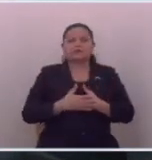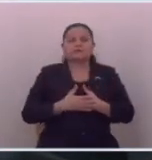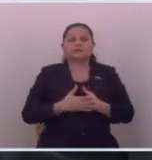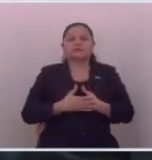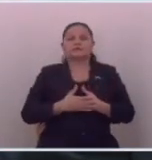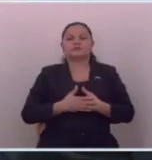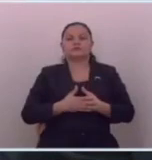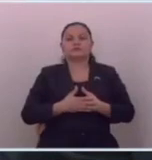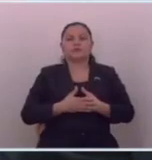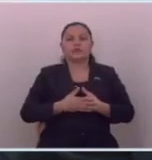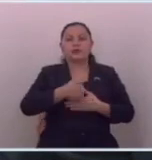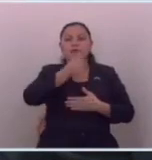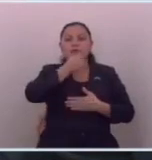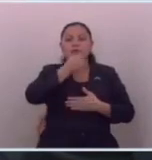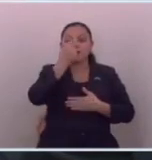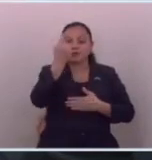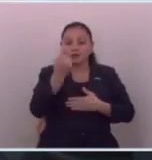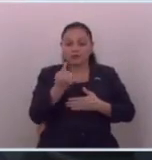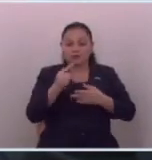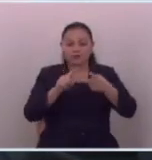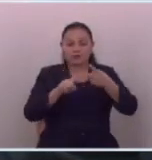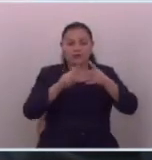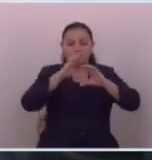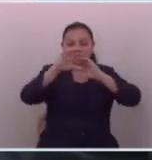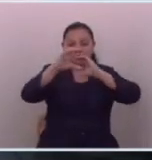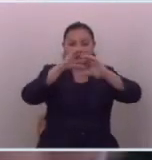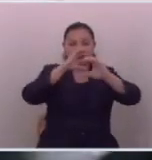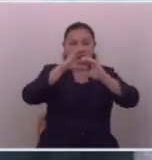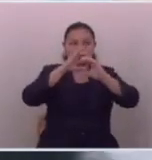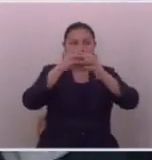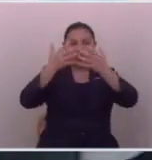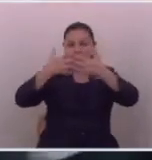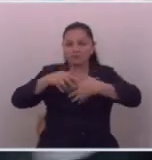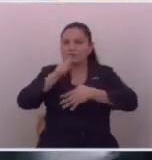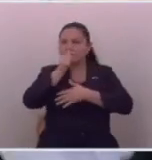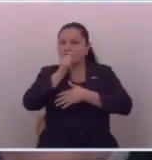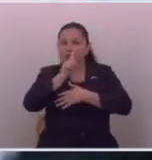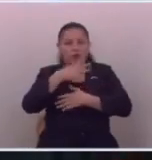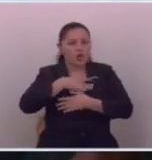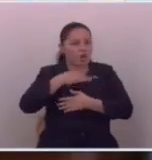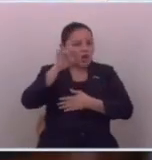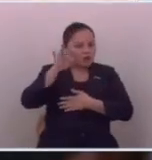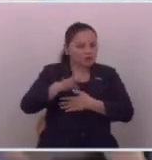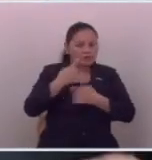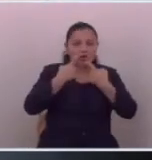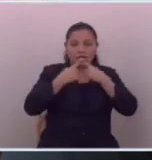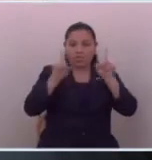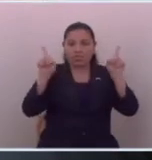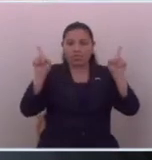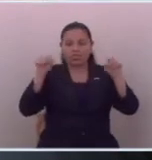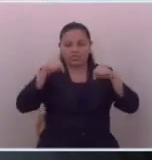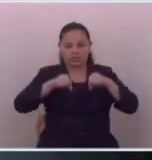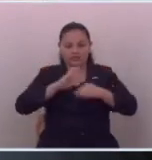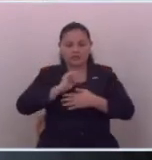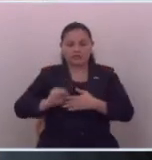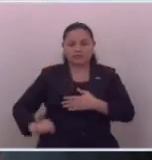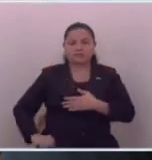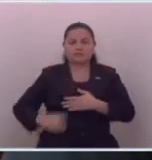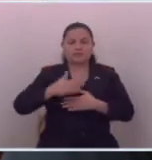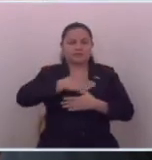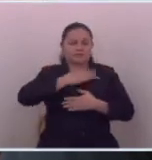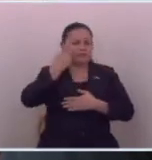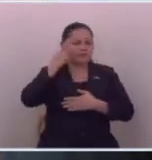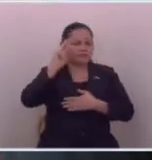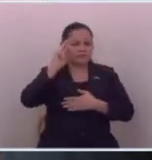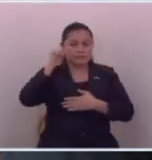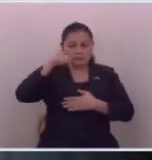Que a un periodista o que a un medio de comunicación no le guste el éxito que está teniendo el Salvador no